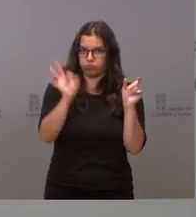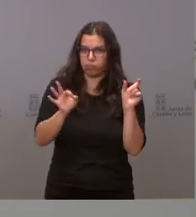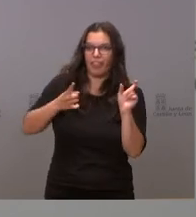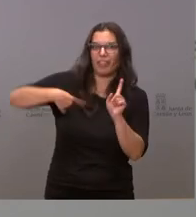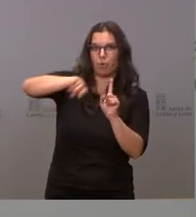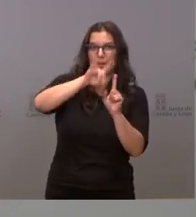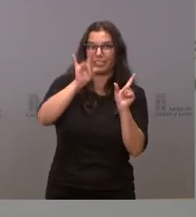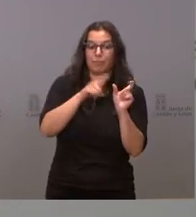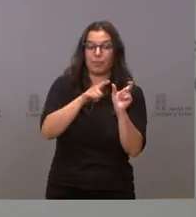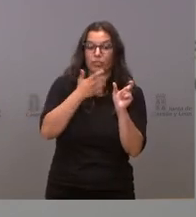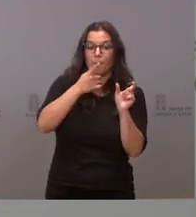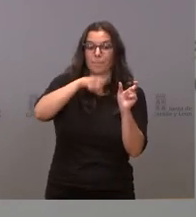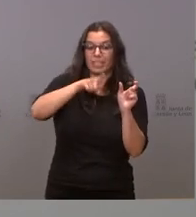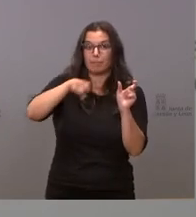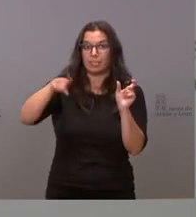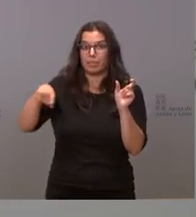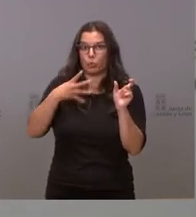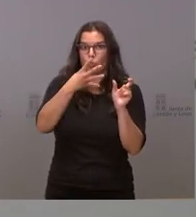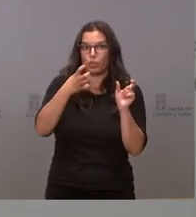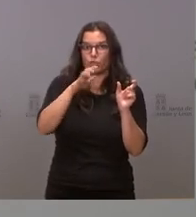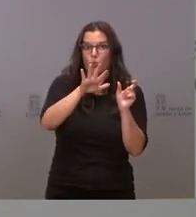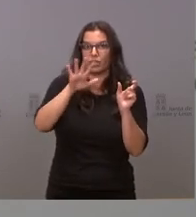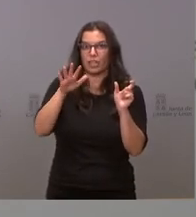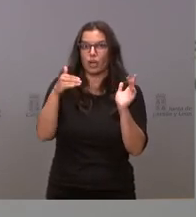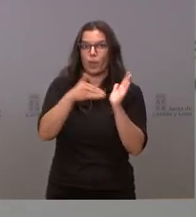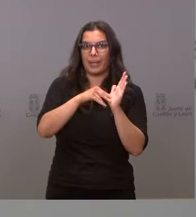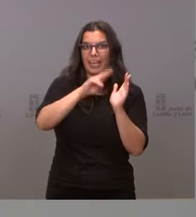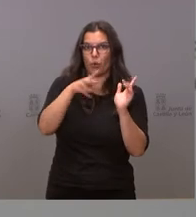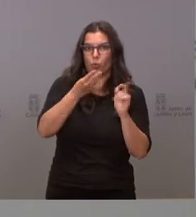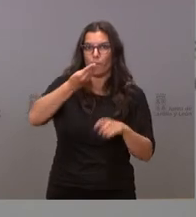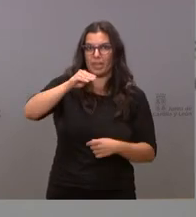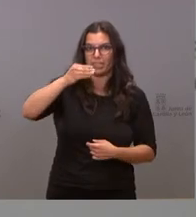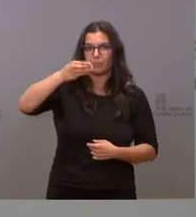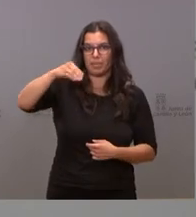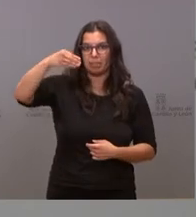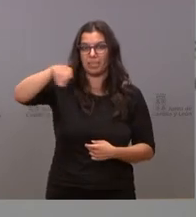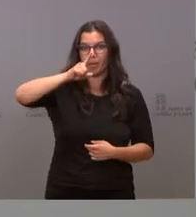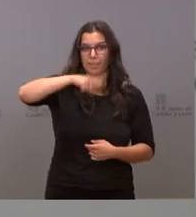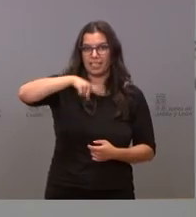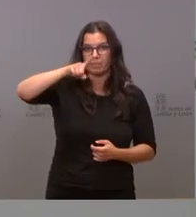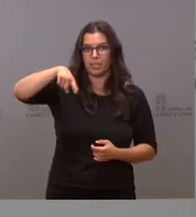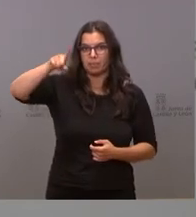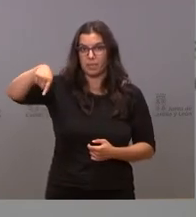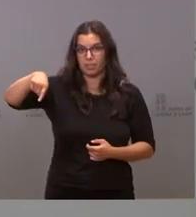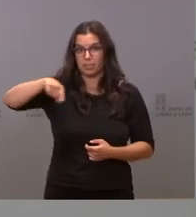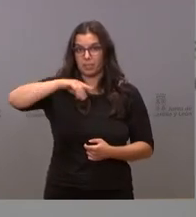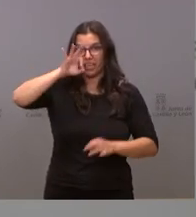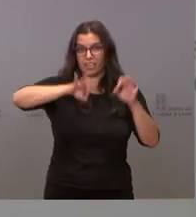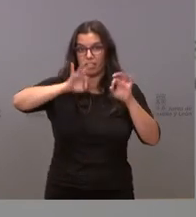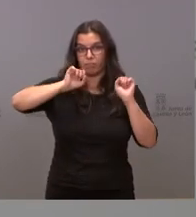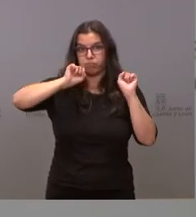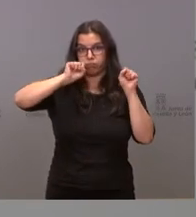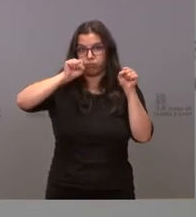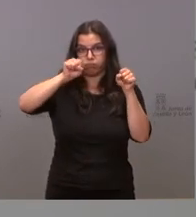son 455.000 euros de intereses los que el gobierno de España tiene que abonar a